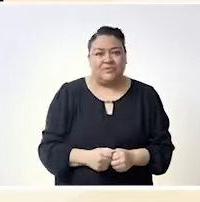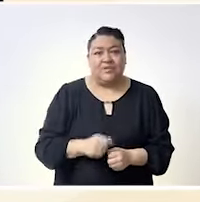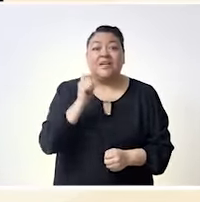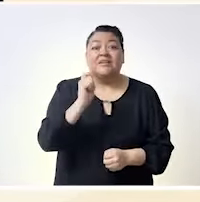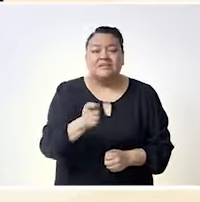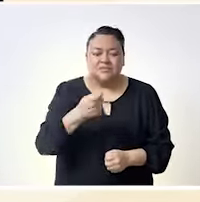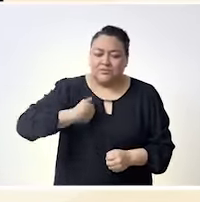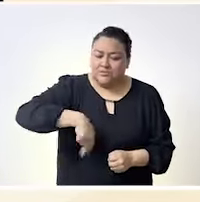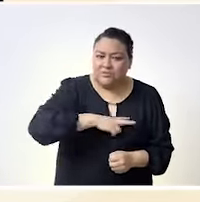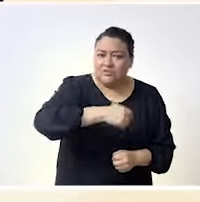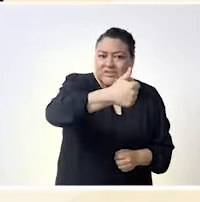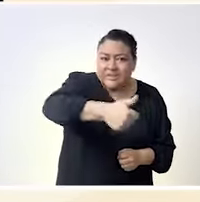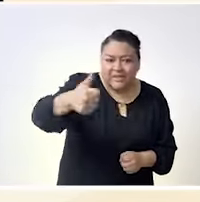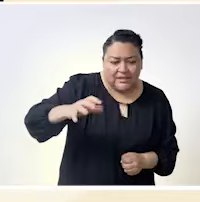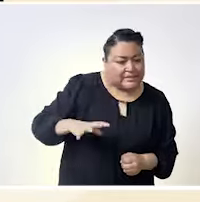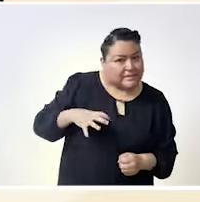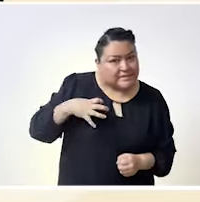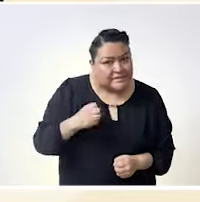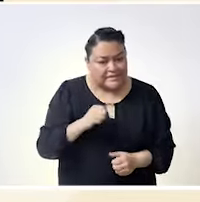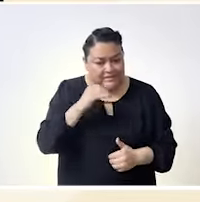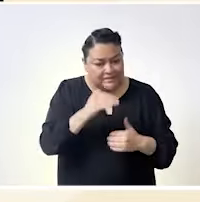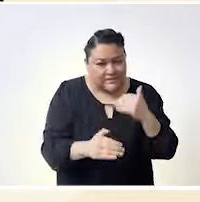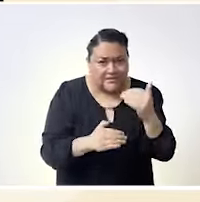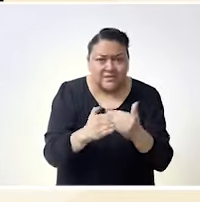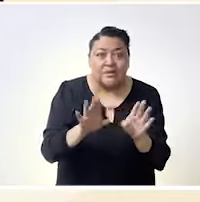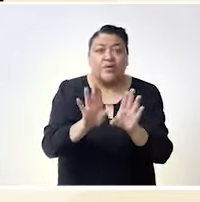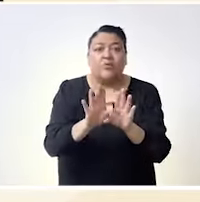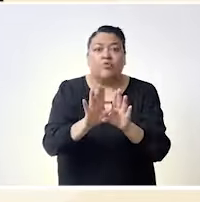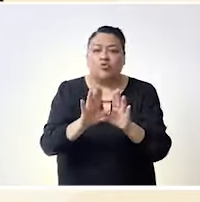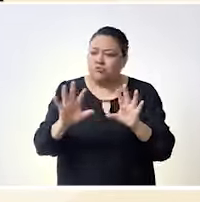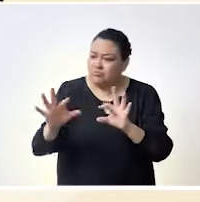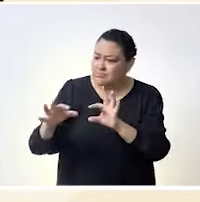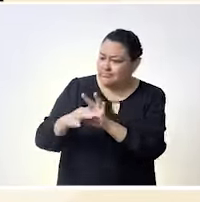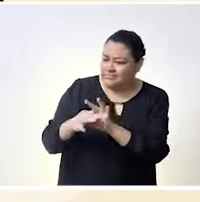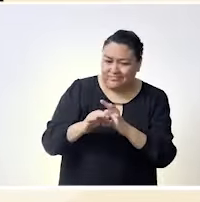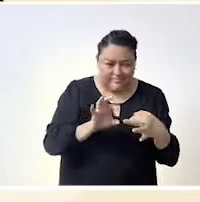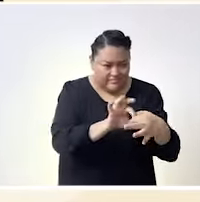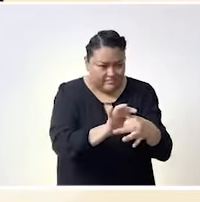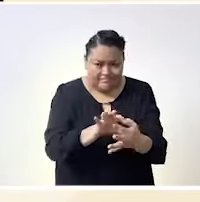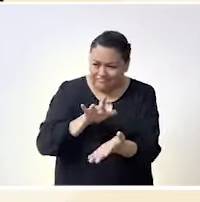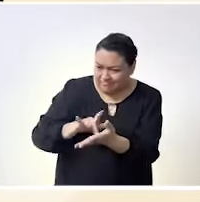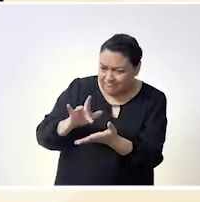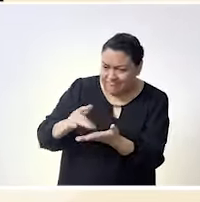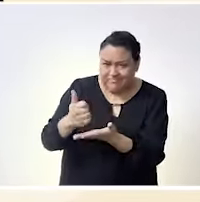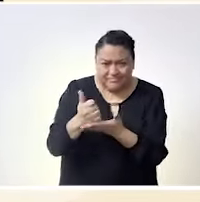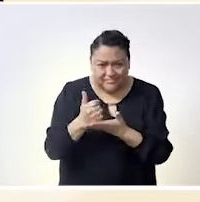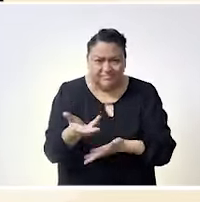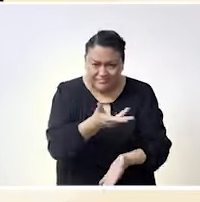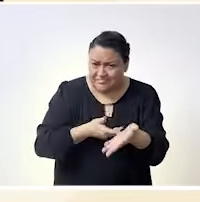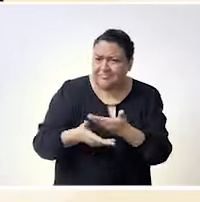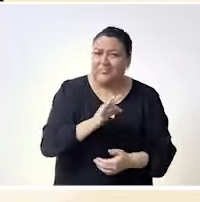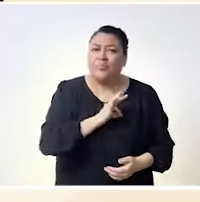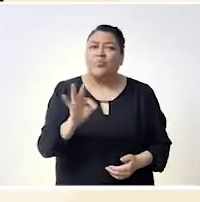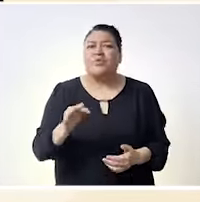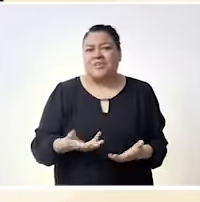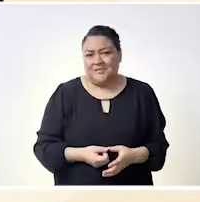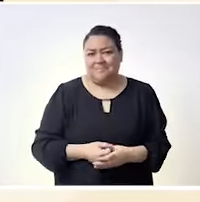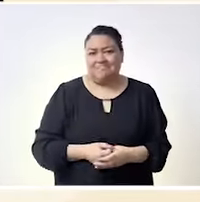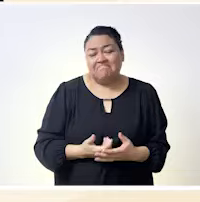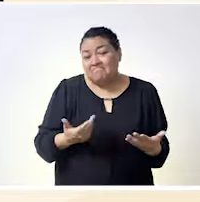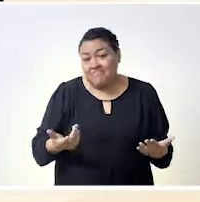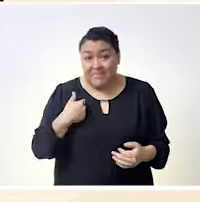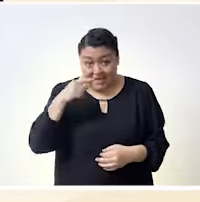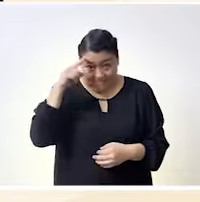y acompañar todas estas luchas que cada una tenemos y encontrar qué caminos en común podemos ir tomando